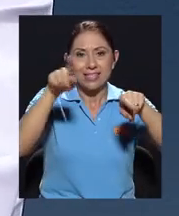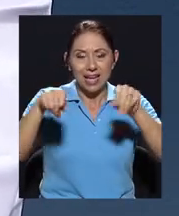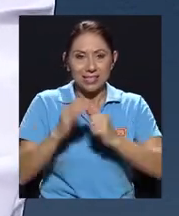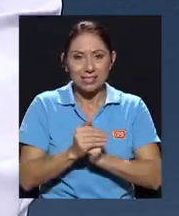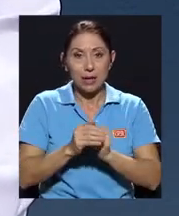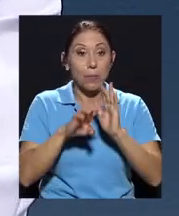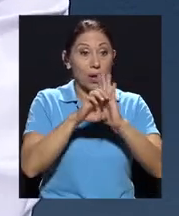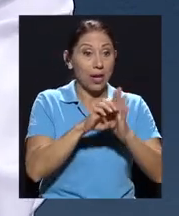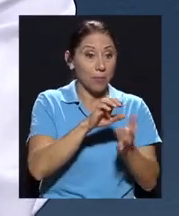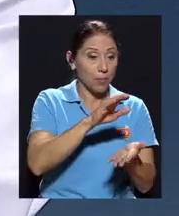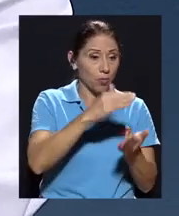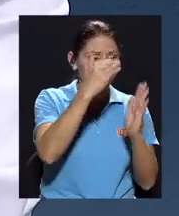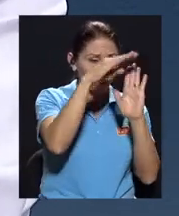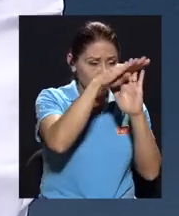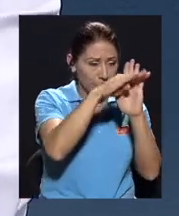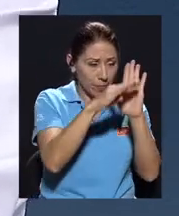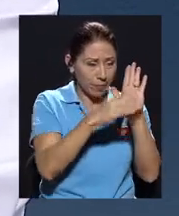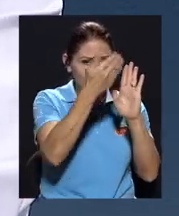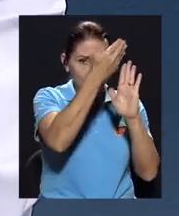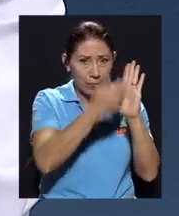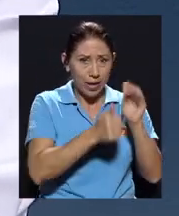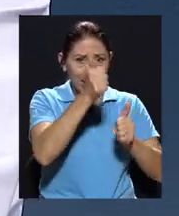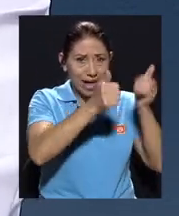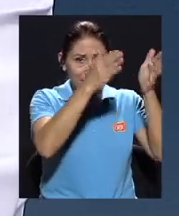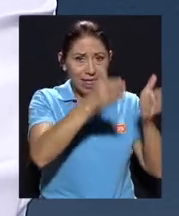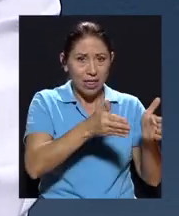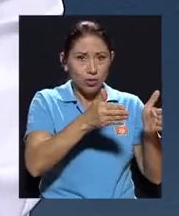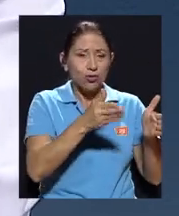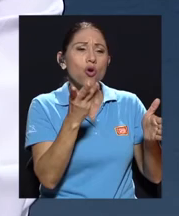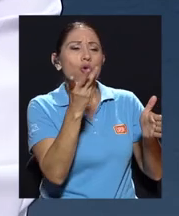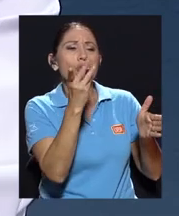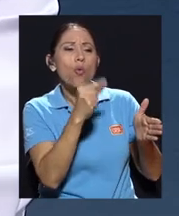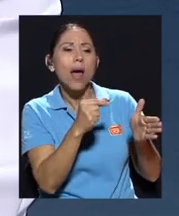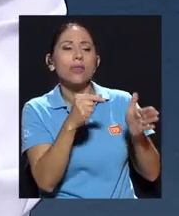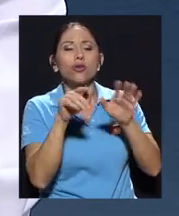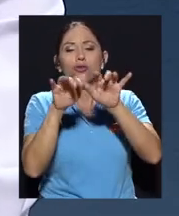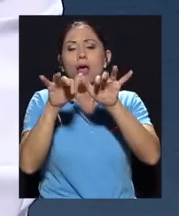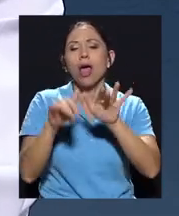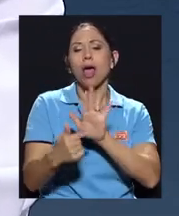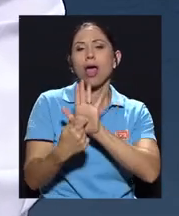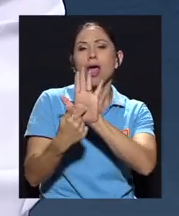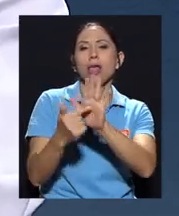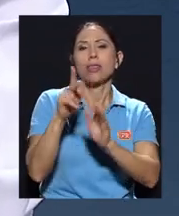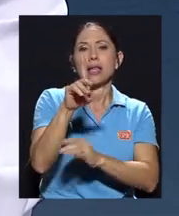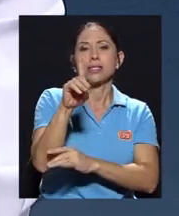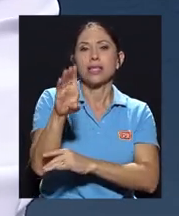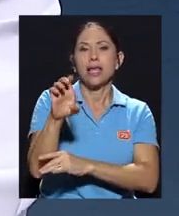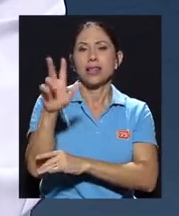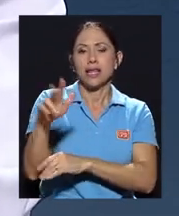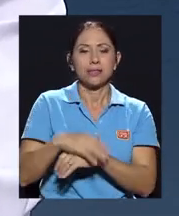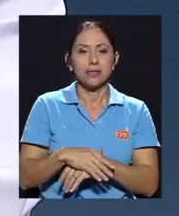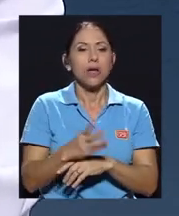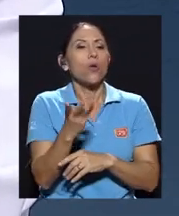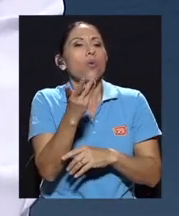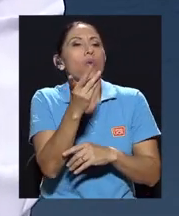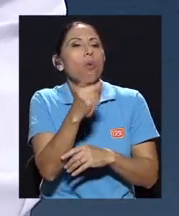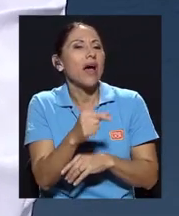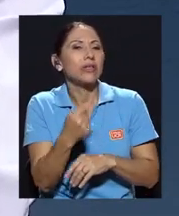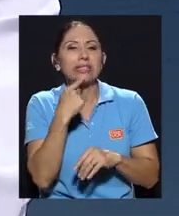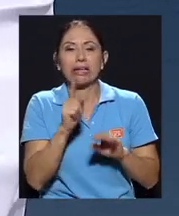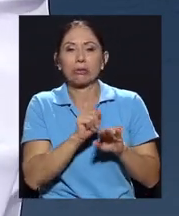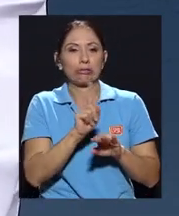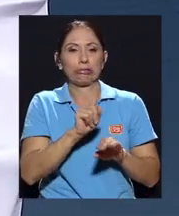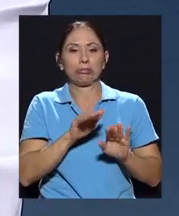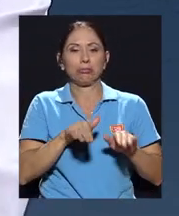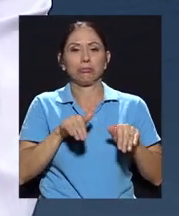candidatos presentaron su 3 de 3, tantos solicitaron darse de baja, tantos solicitaron información